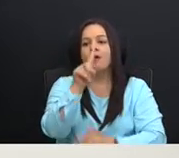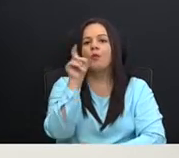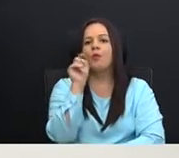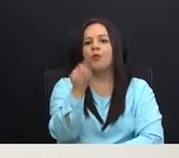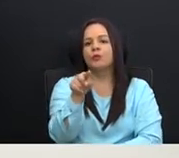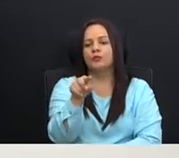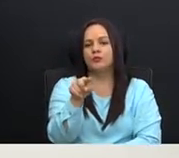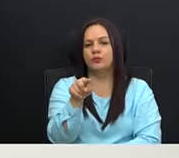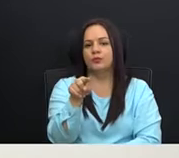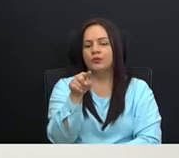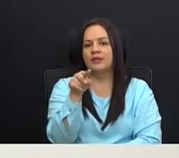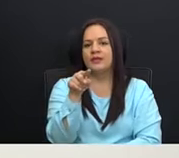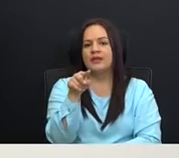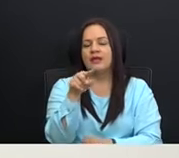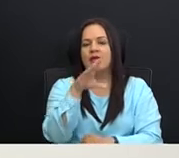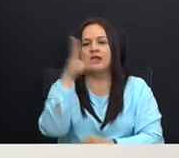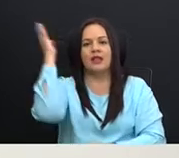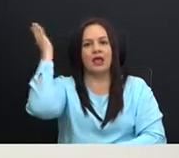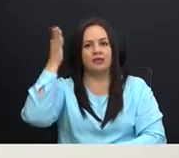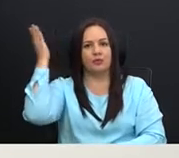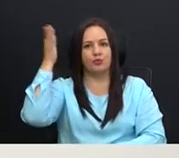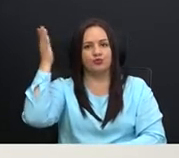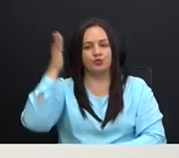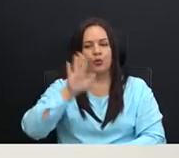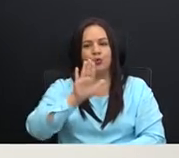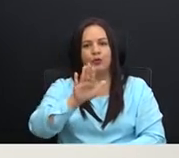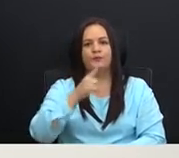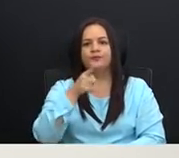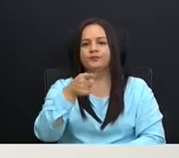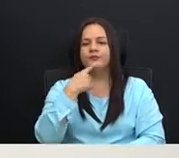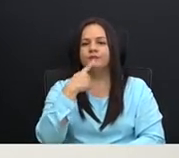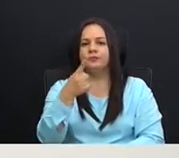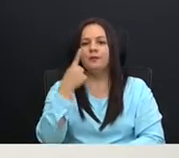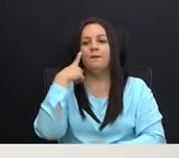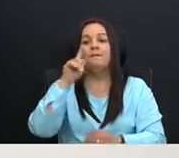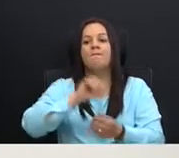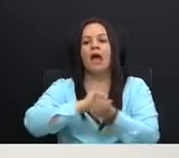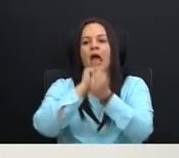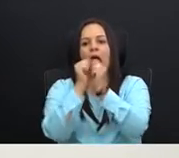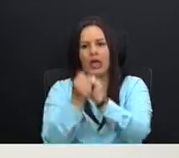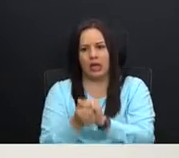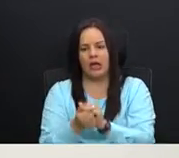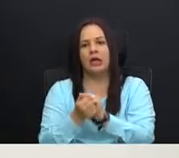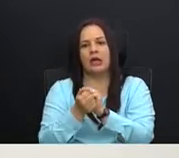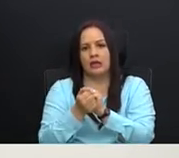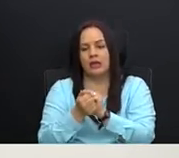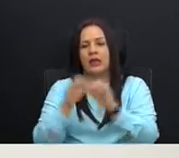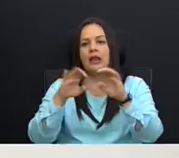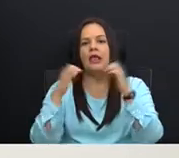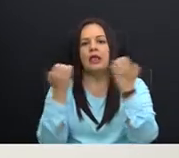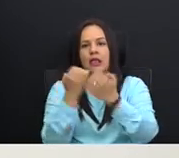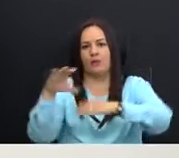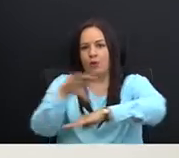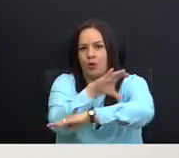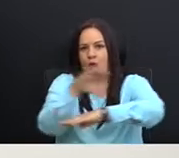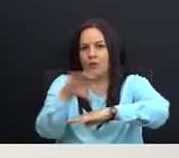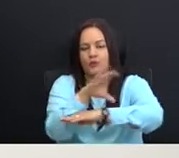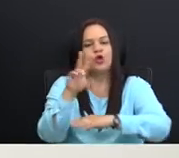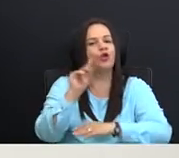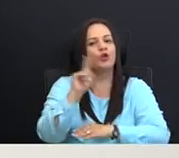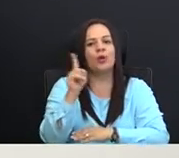mía, y la exposición suya, donde dice que es para renovar equipo, que no es para la creación de ninguna oficina,